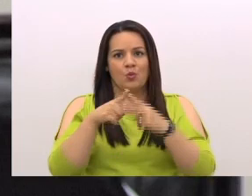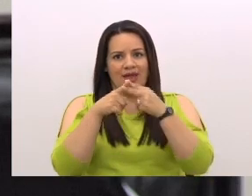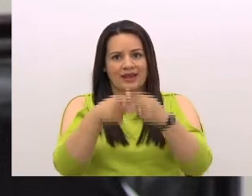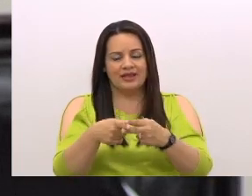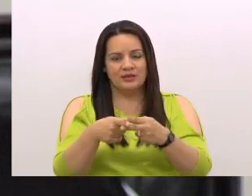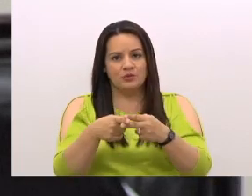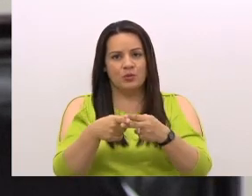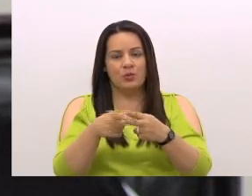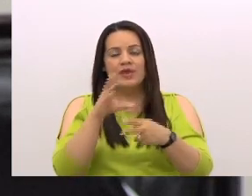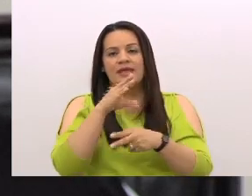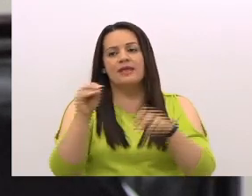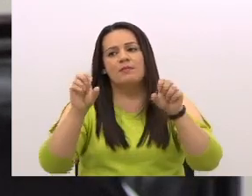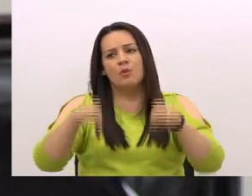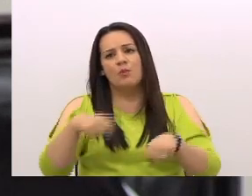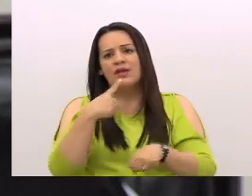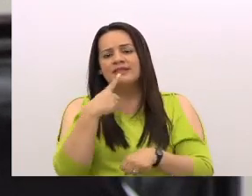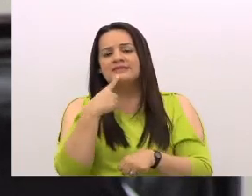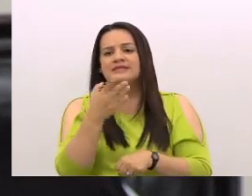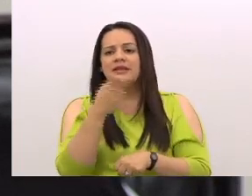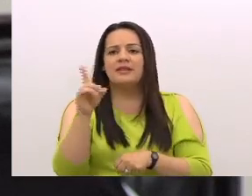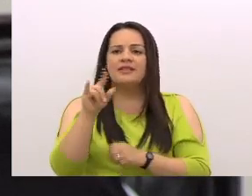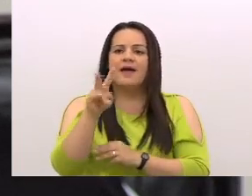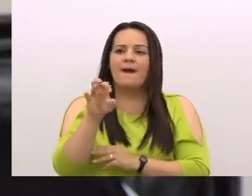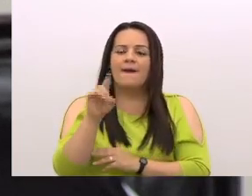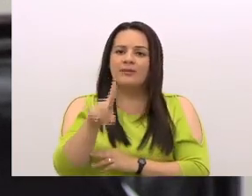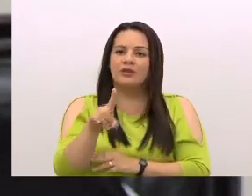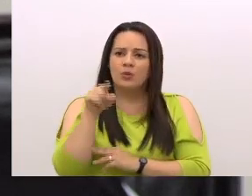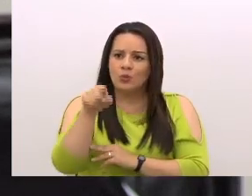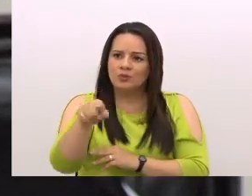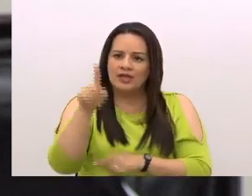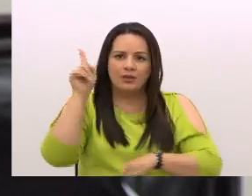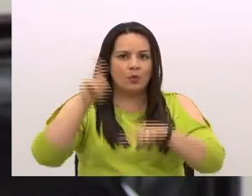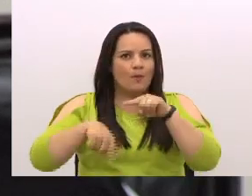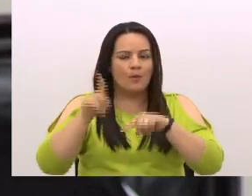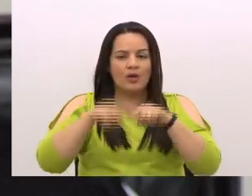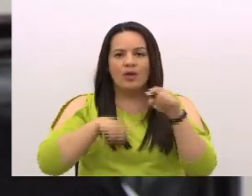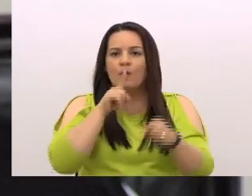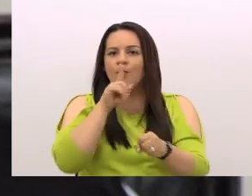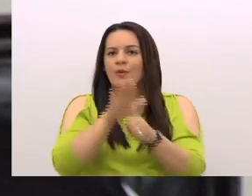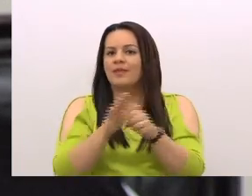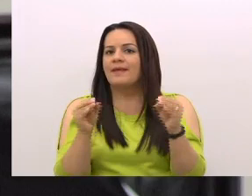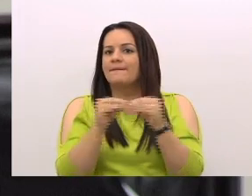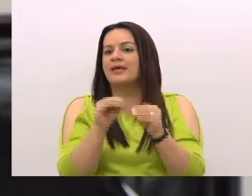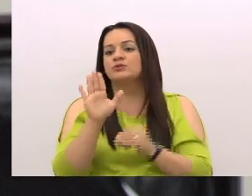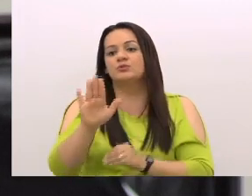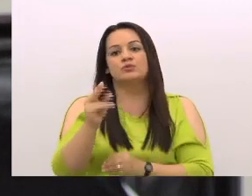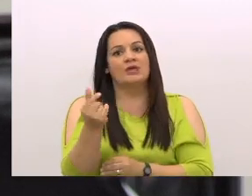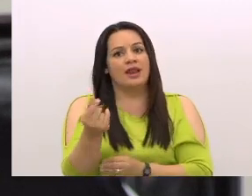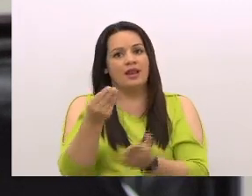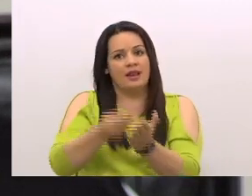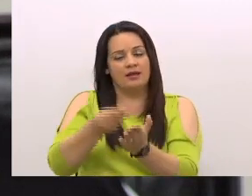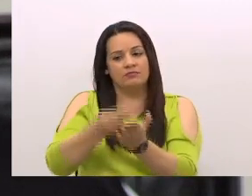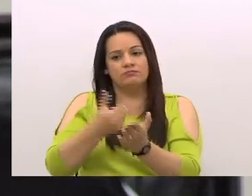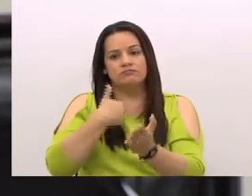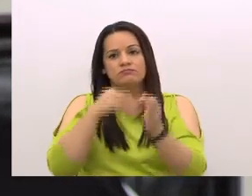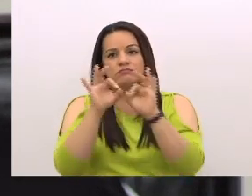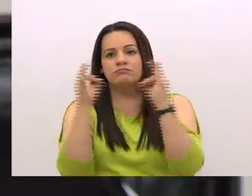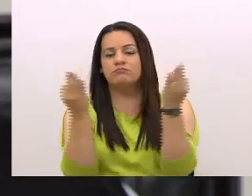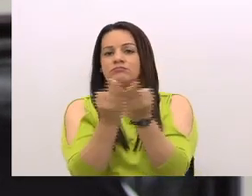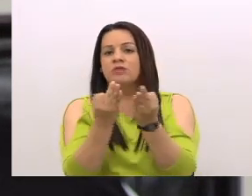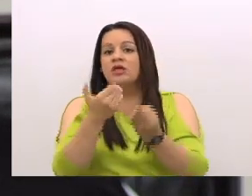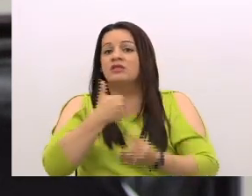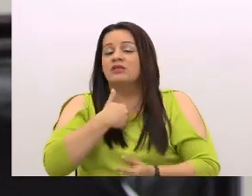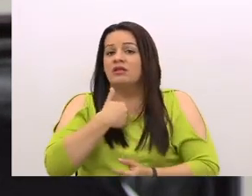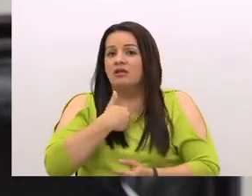Y me puedan decir, miren, don David, usted ya no puede comprometer más su salario, usted tiene una familia, tiene que tener más o